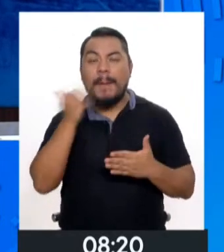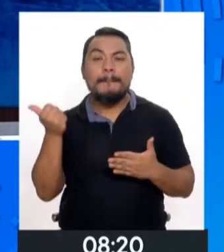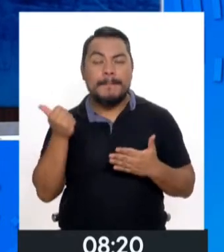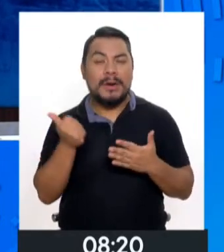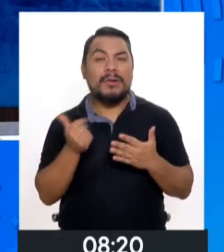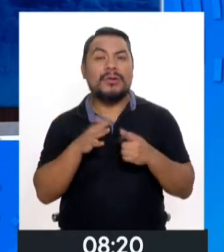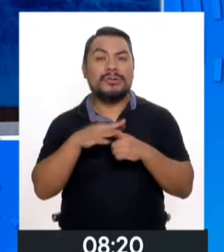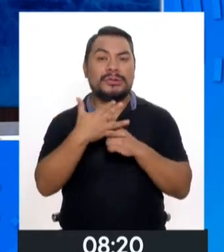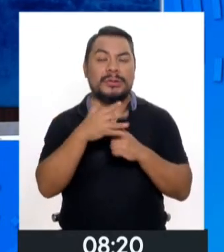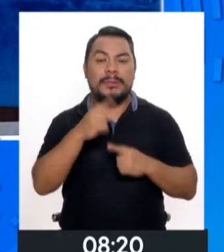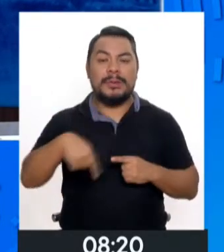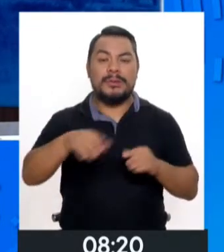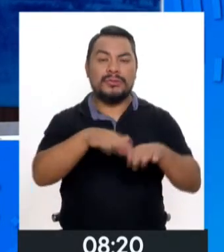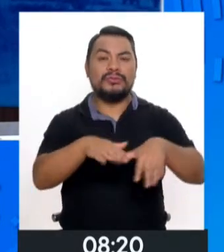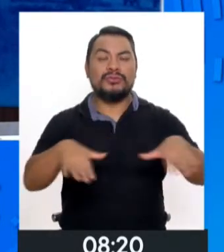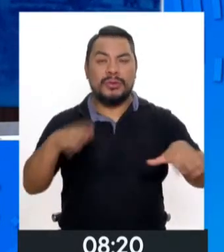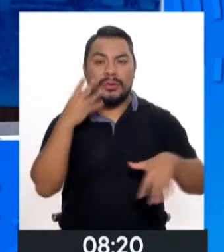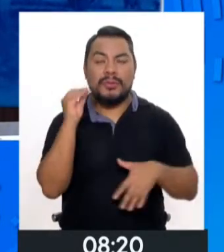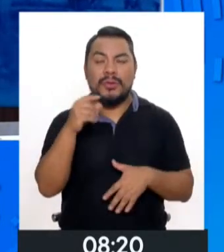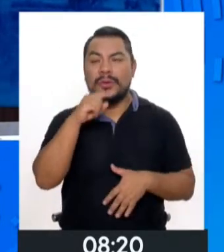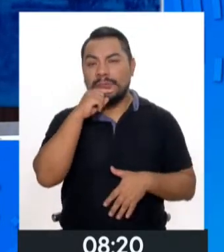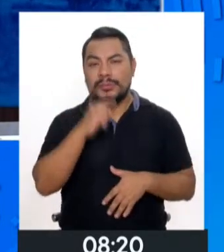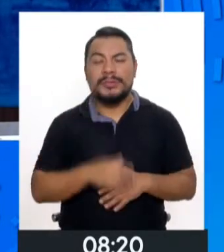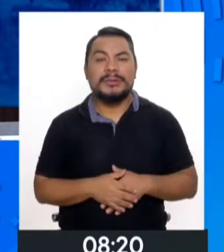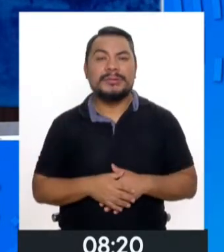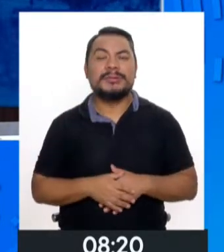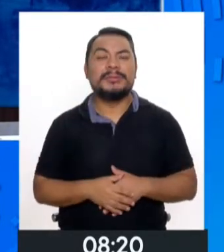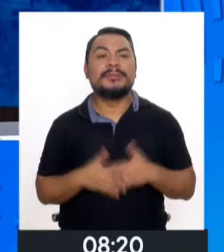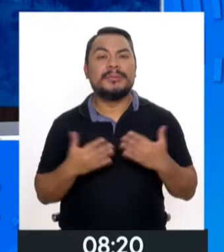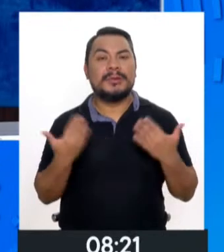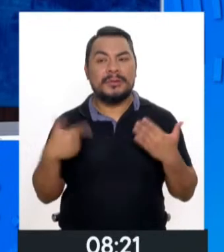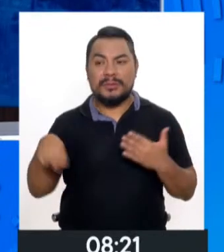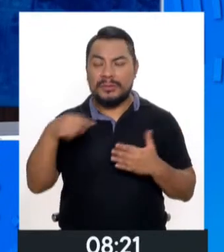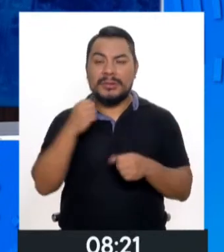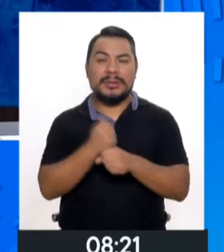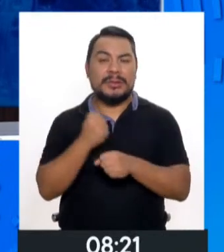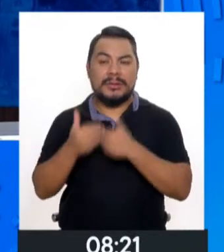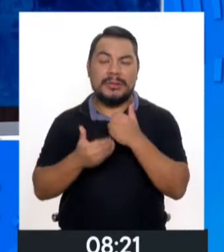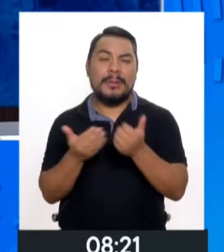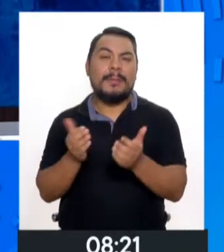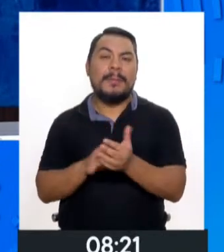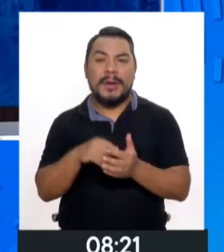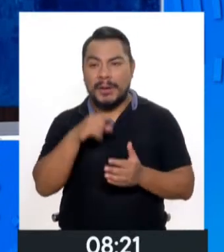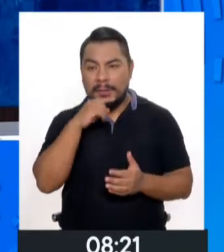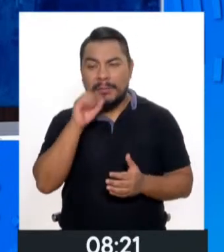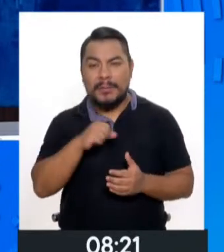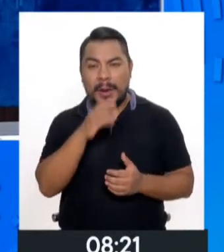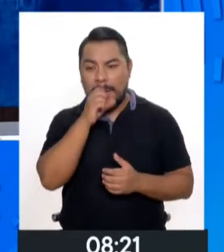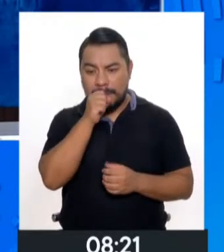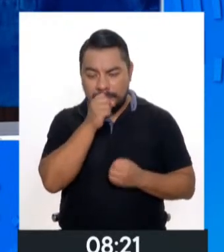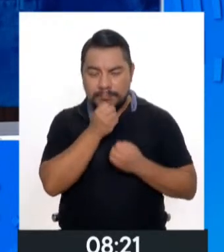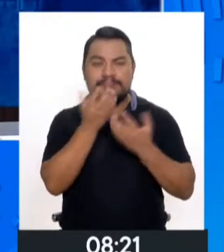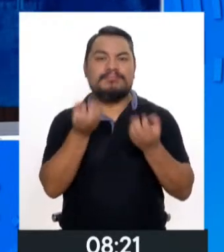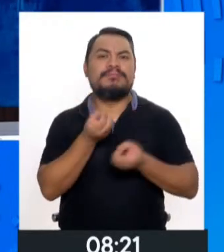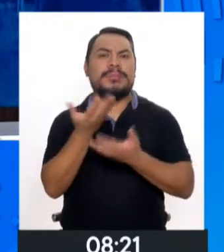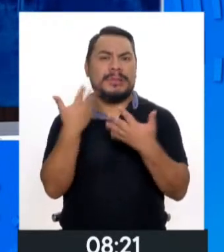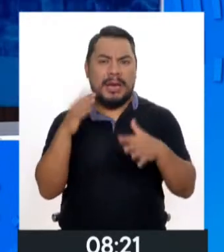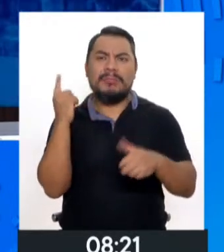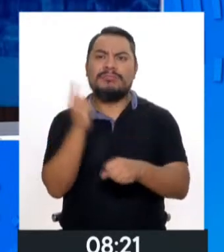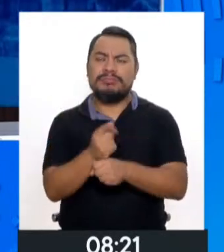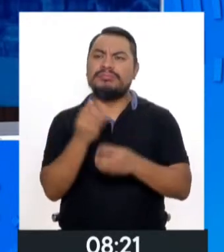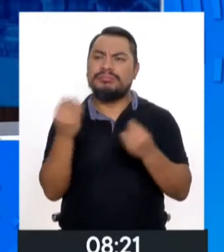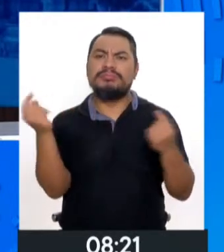los niños, niñas, adolescentes y también de las mujeres. Estamos avanzando, más mujeres rompen el silencio, más mujeres llegan